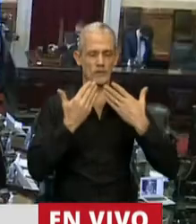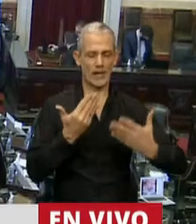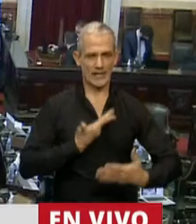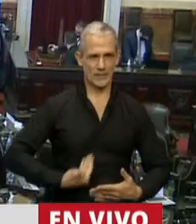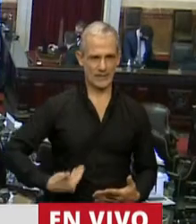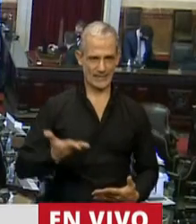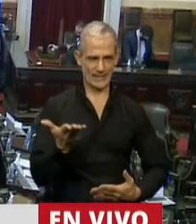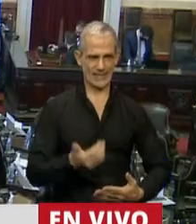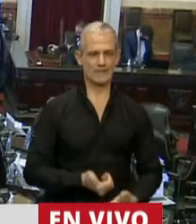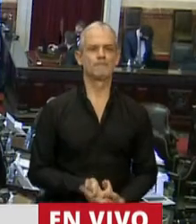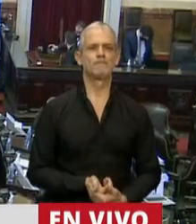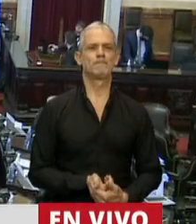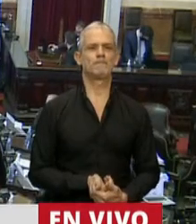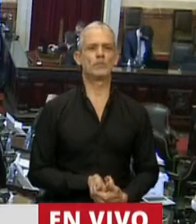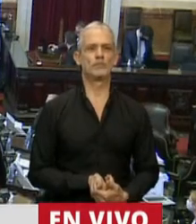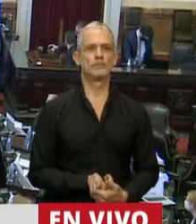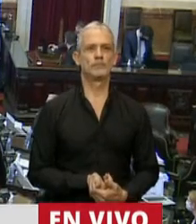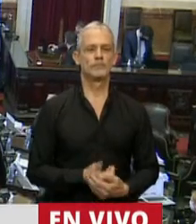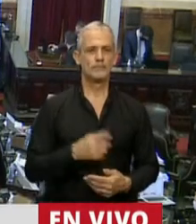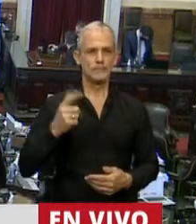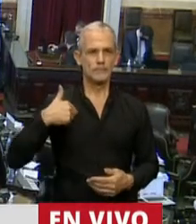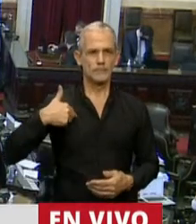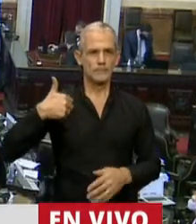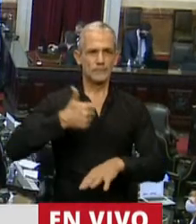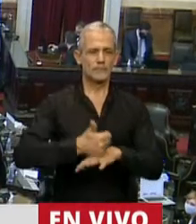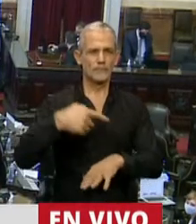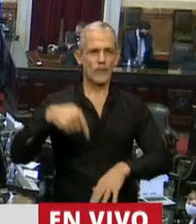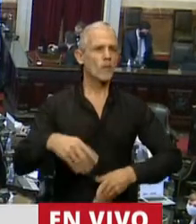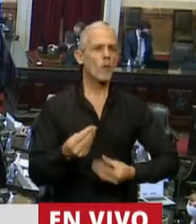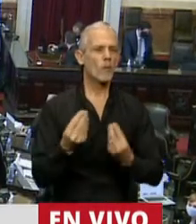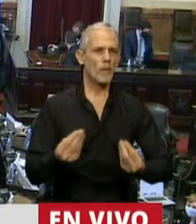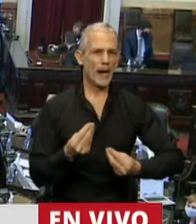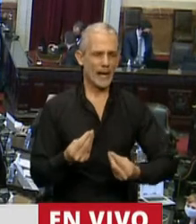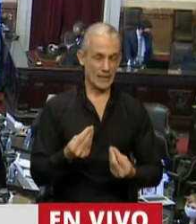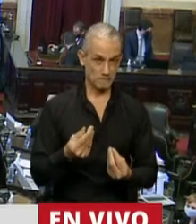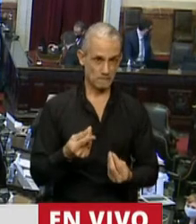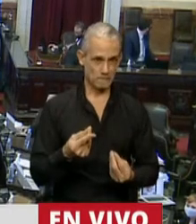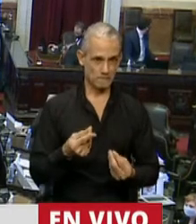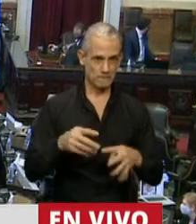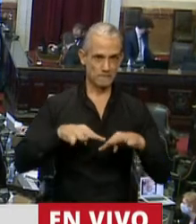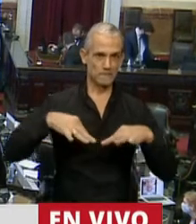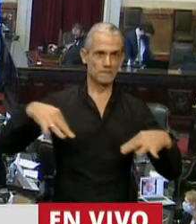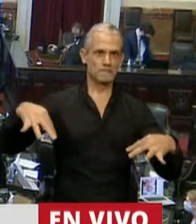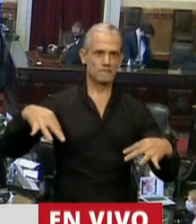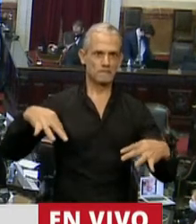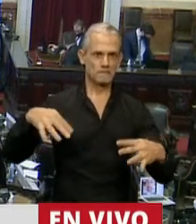presidente. Bueno, venimos a poner en consideración del Pleno la